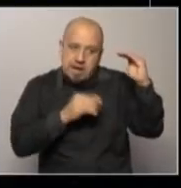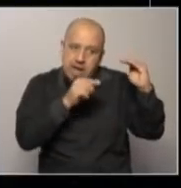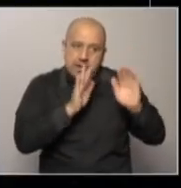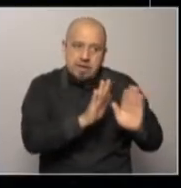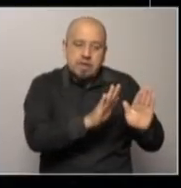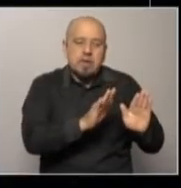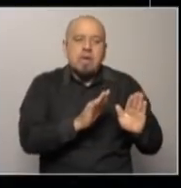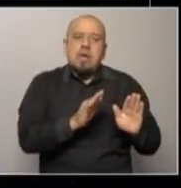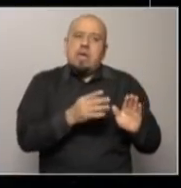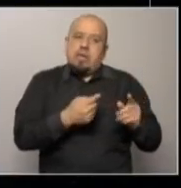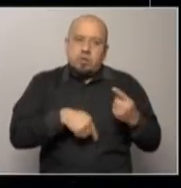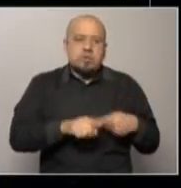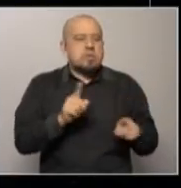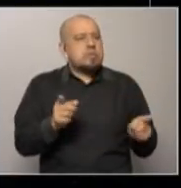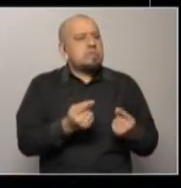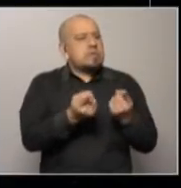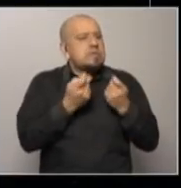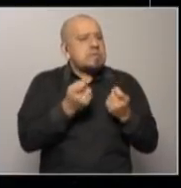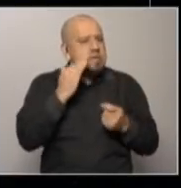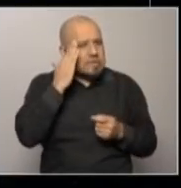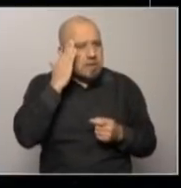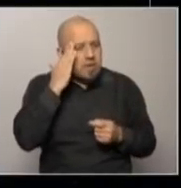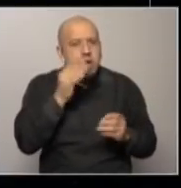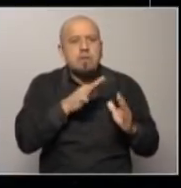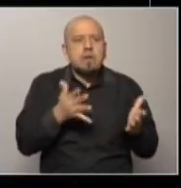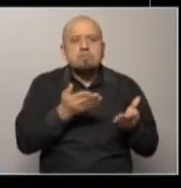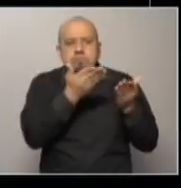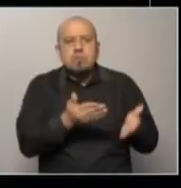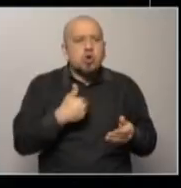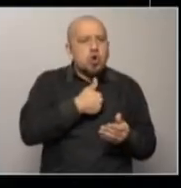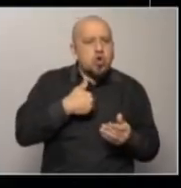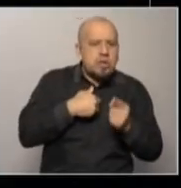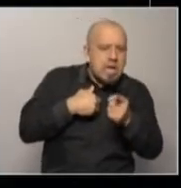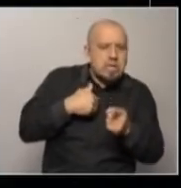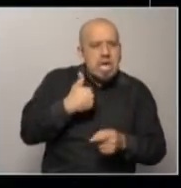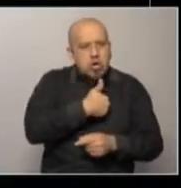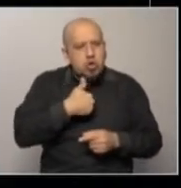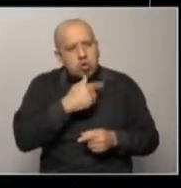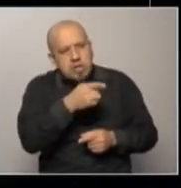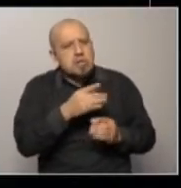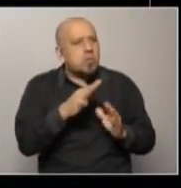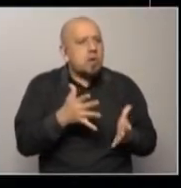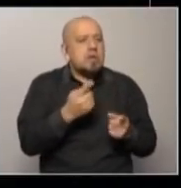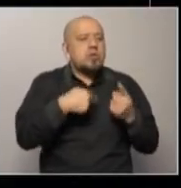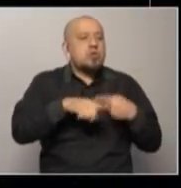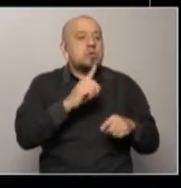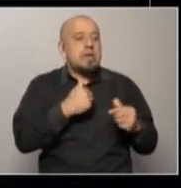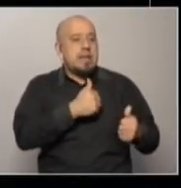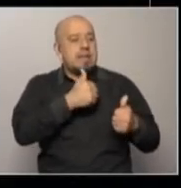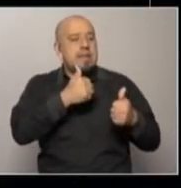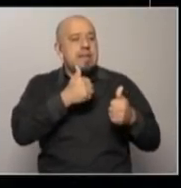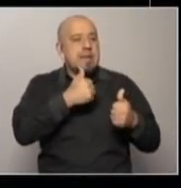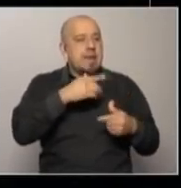homologa. Se necesita saber, bueno, cuál fue su actuación. Con esto quiero decir que entre el tribunal y el ministro hay